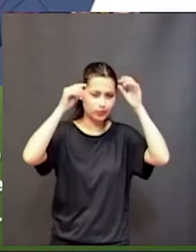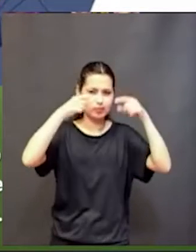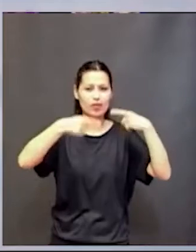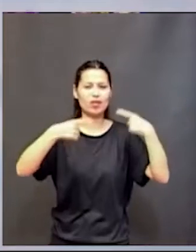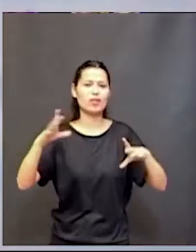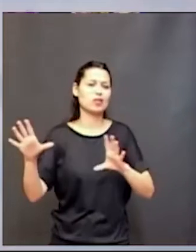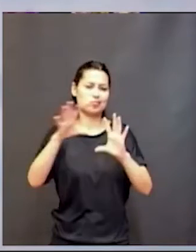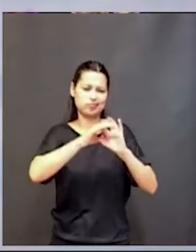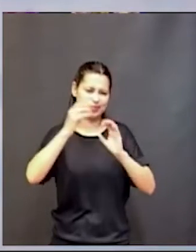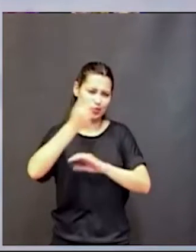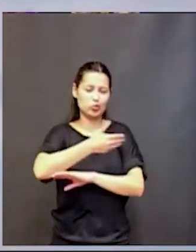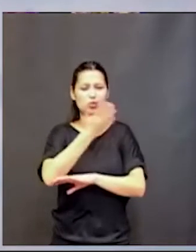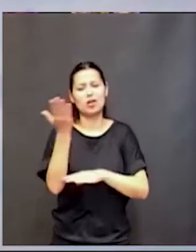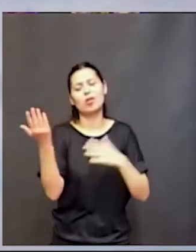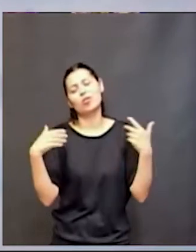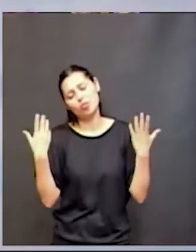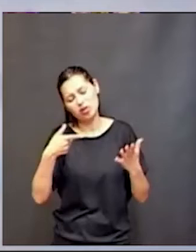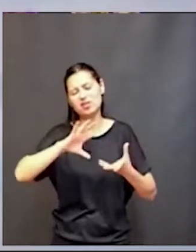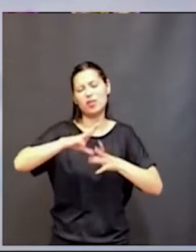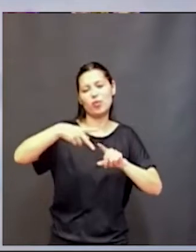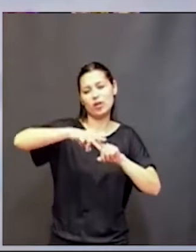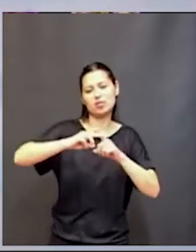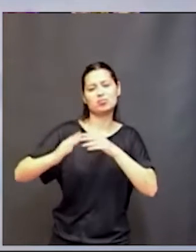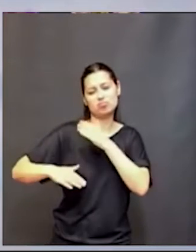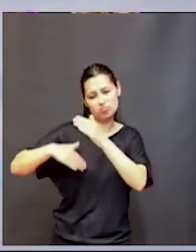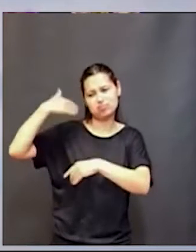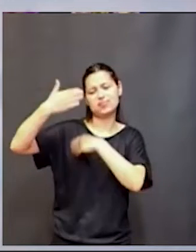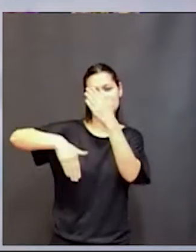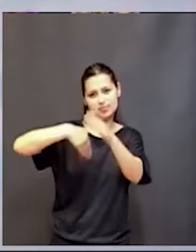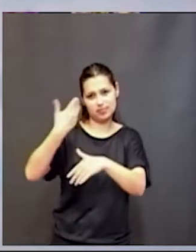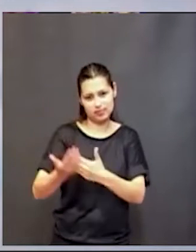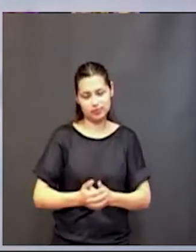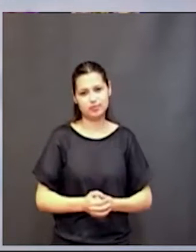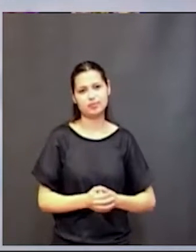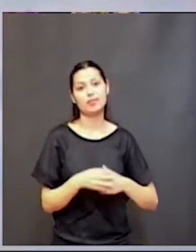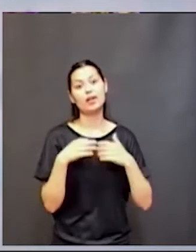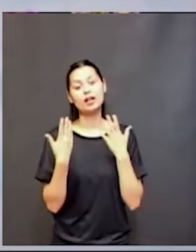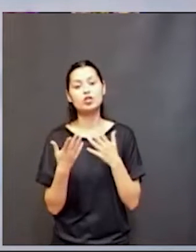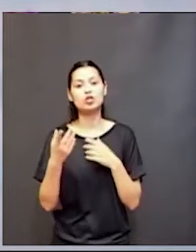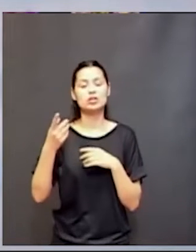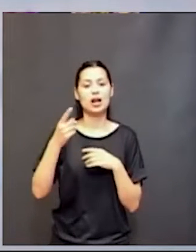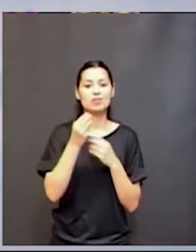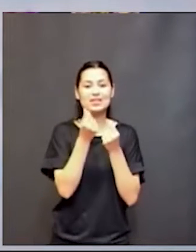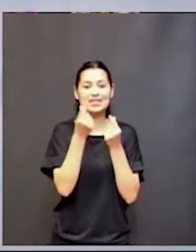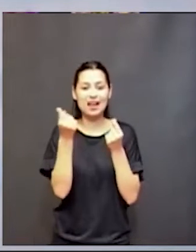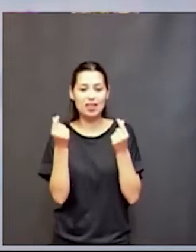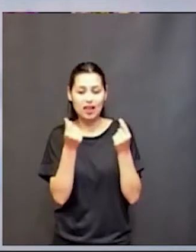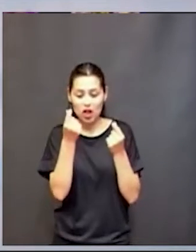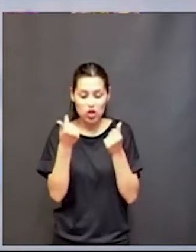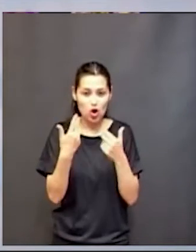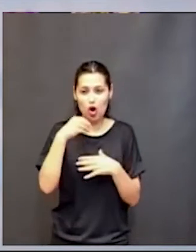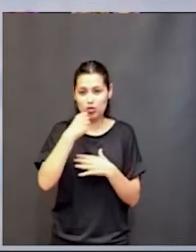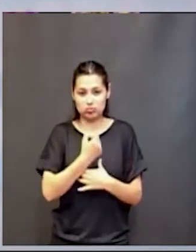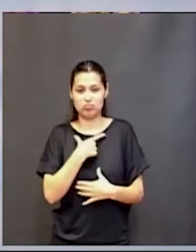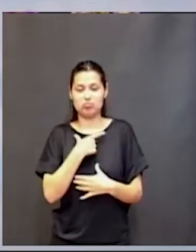bueno, son grandes avances de la tecnología. Nuestros sentidos le dan información al cerebro para construir la realidad y esto